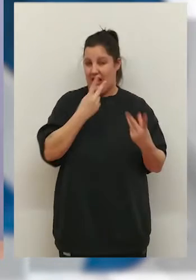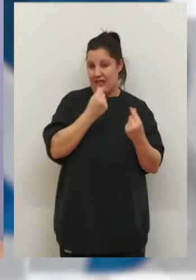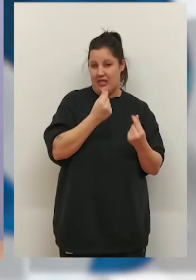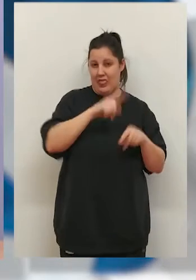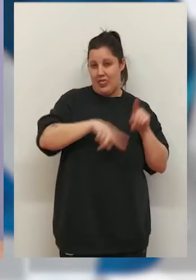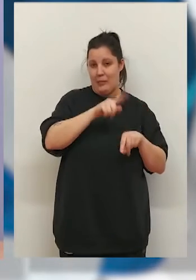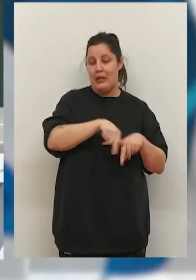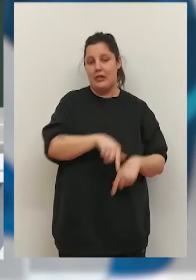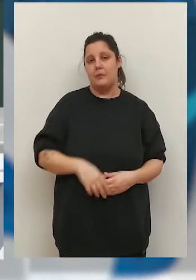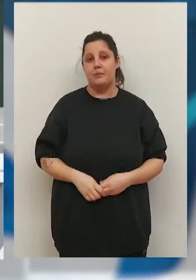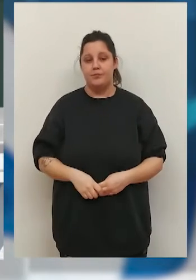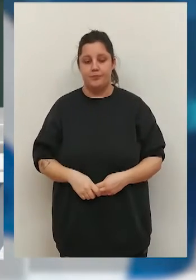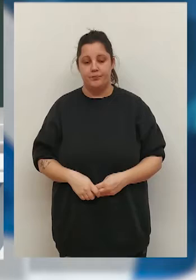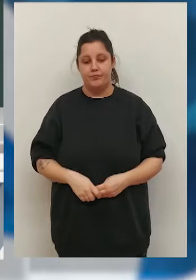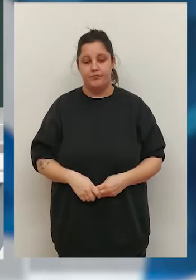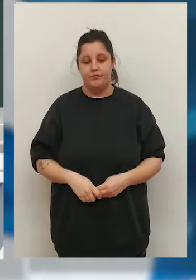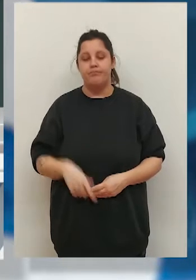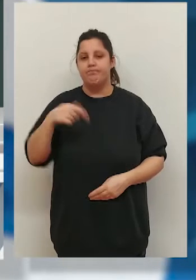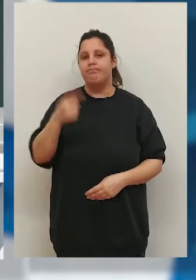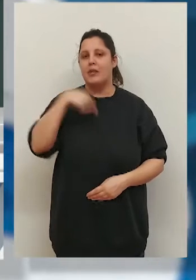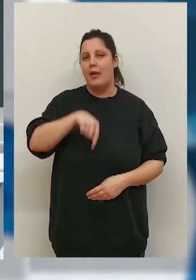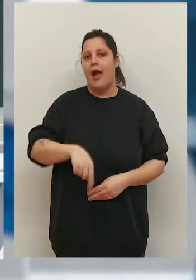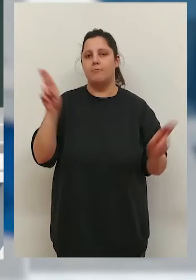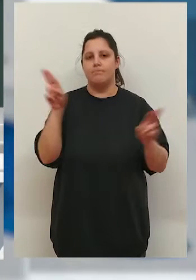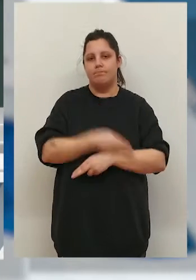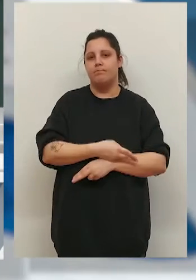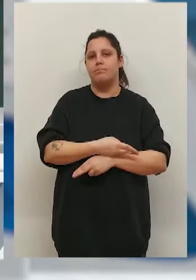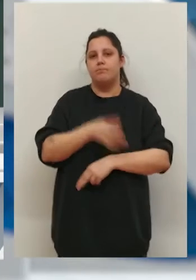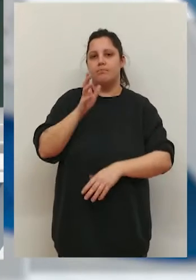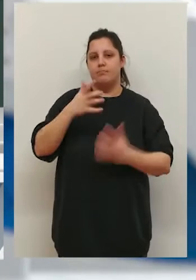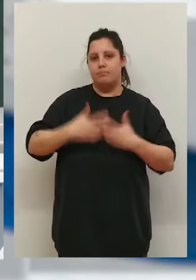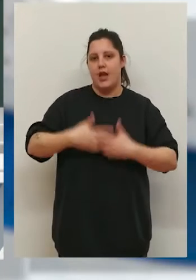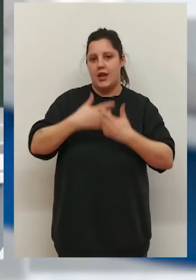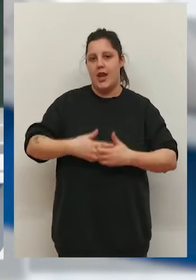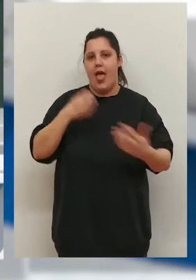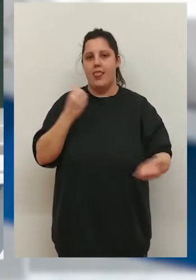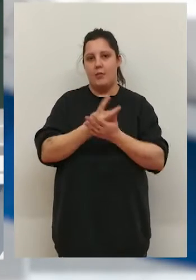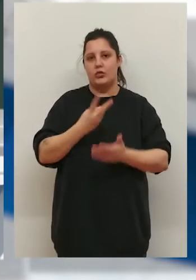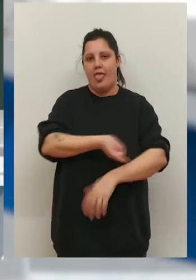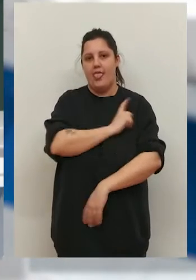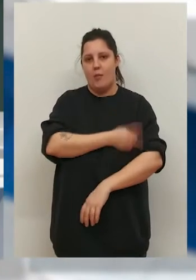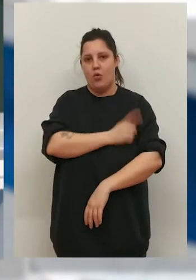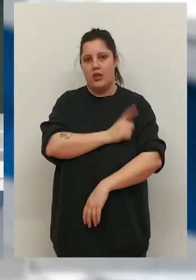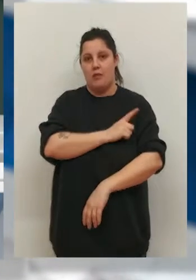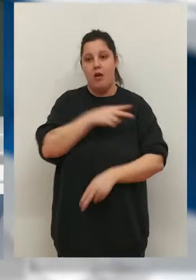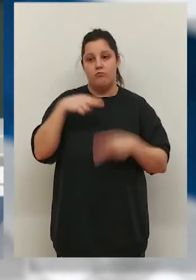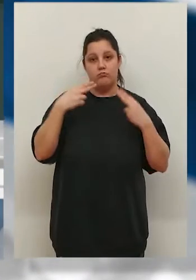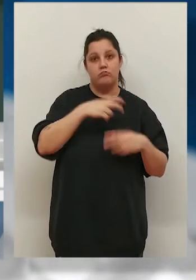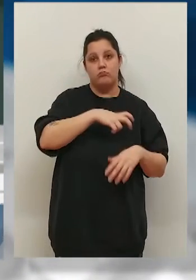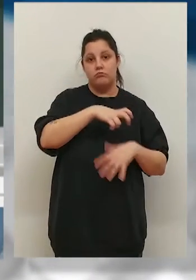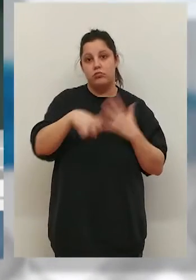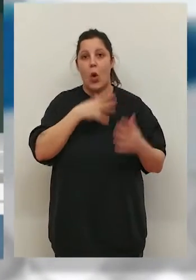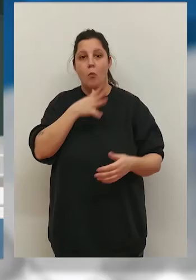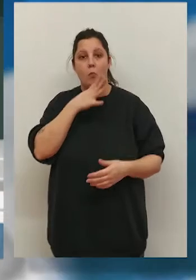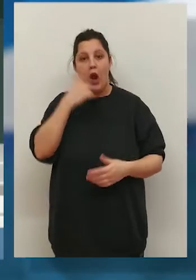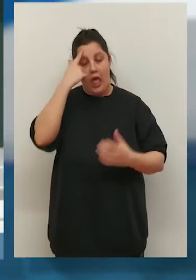las cantidades donadas. La futura ley del juego de la Rioja prohibirá las máquinas de apuestas deportivas en establecimientos hosteleros, una ley